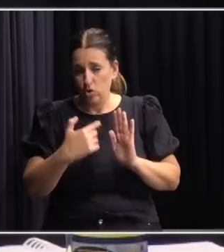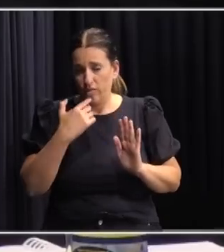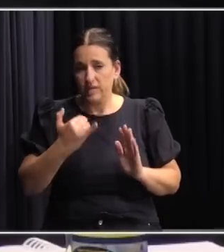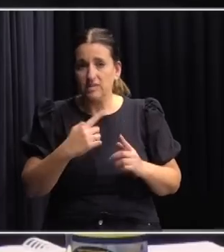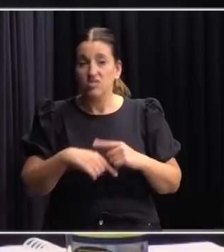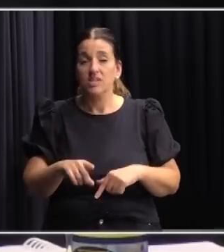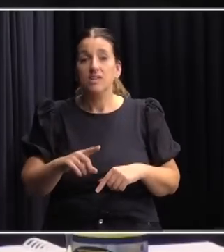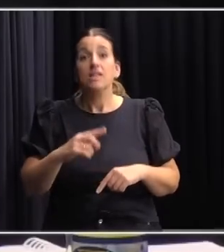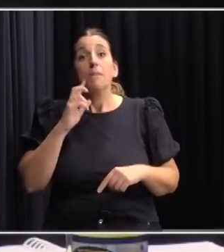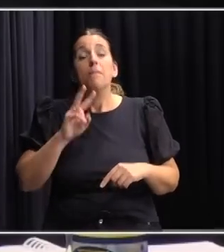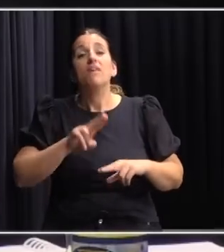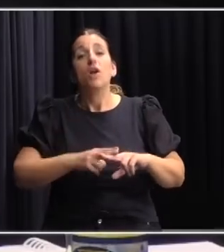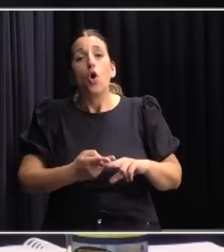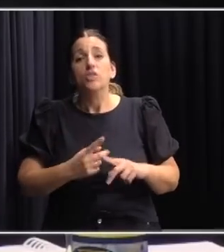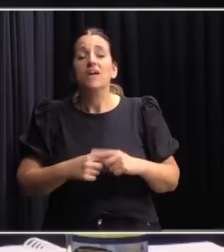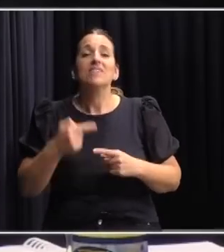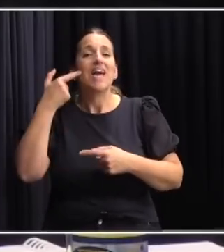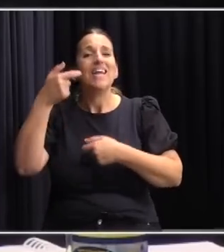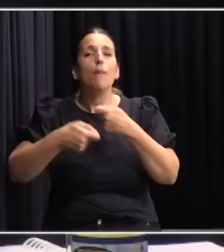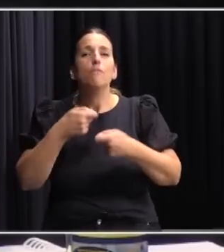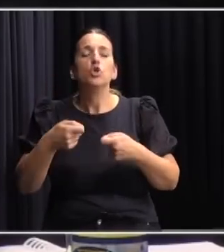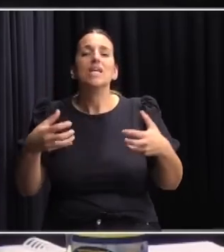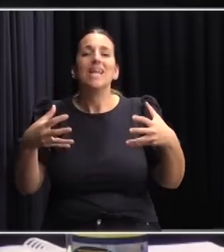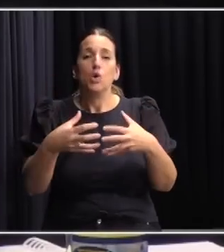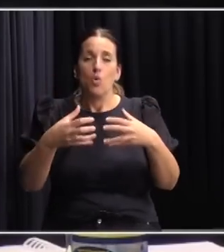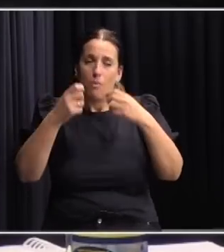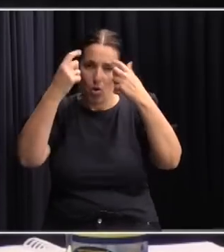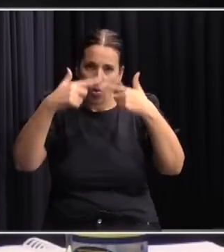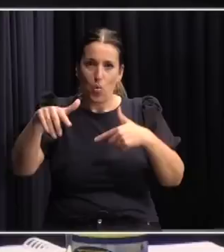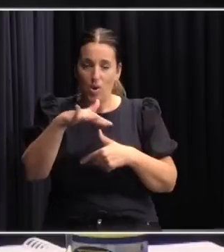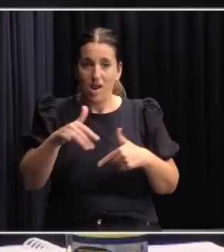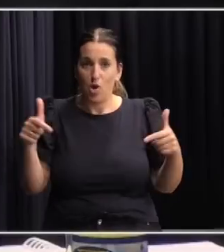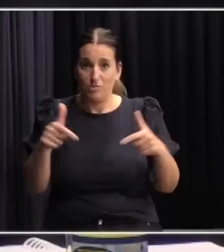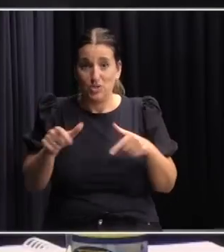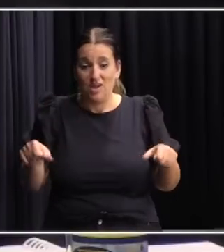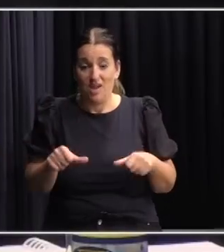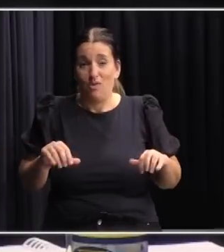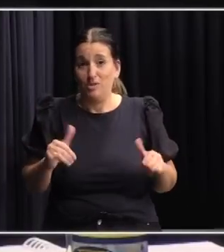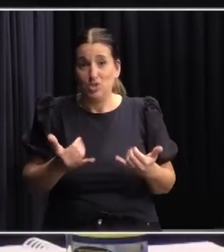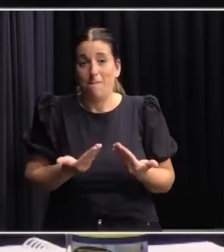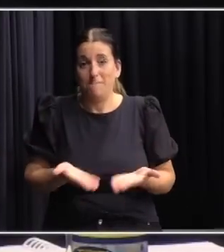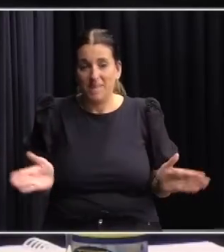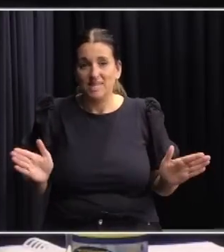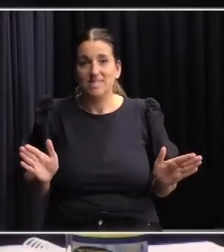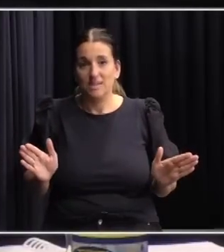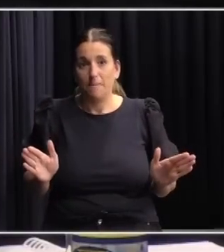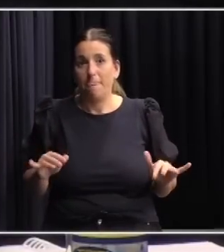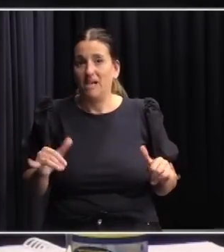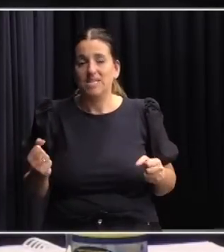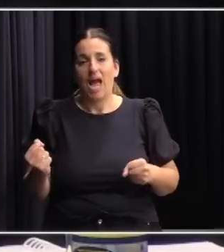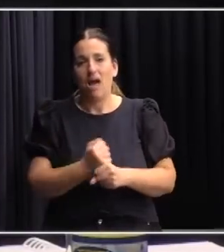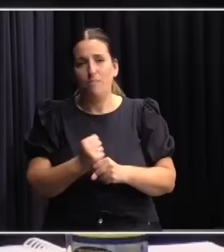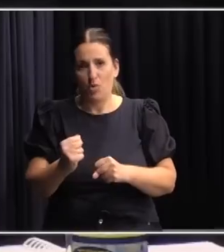para una redefinición del aporte en el sector rural comisiones que se instalarán una vez que empiece una vez que se